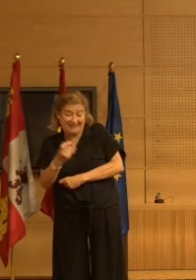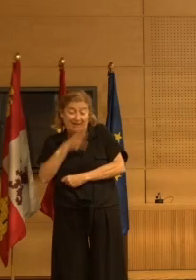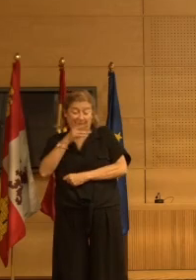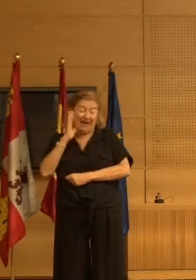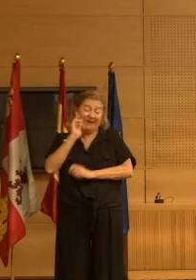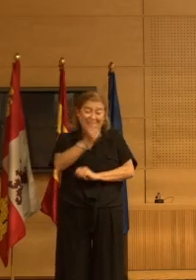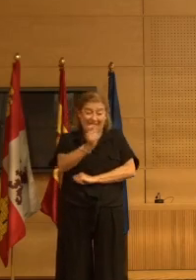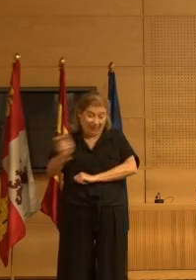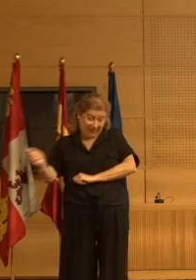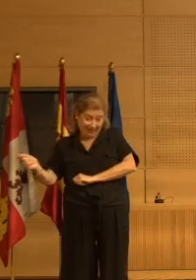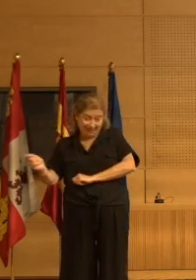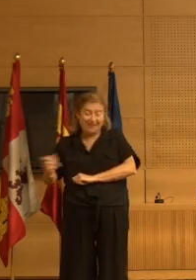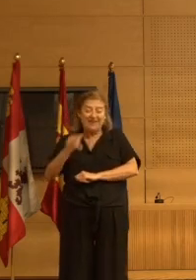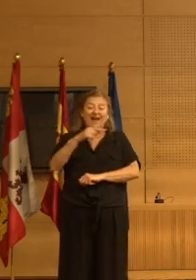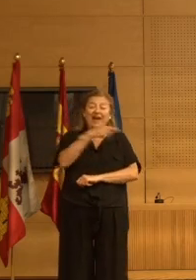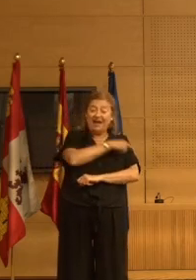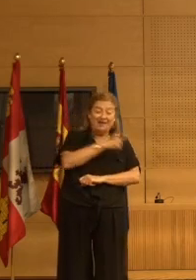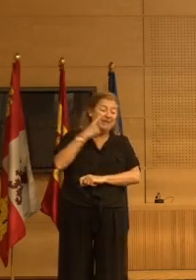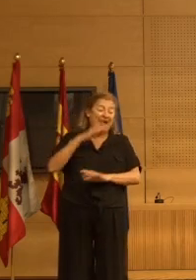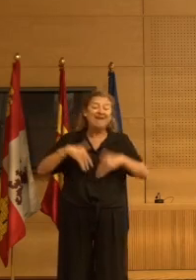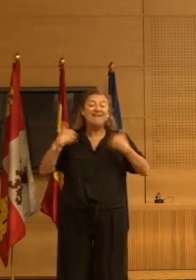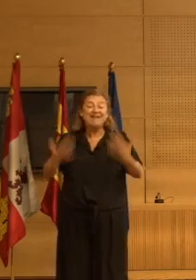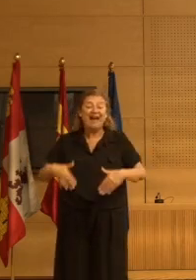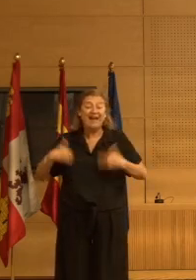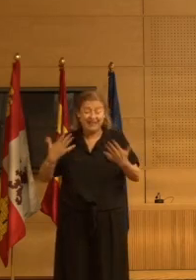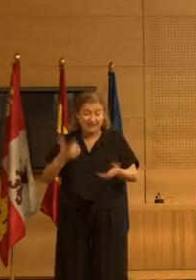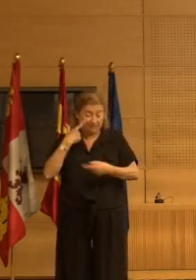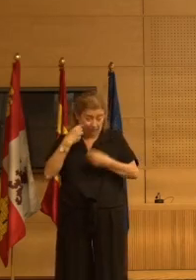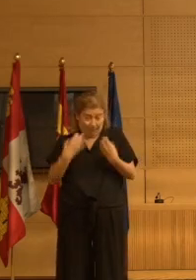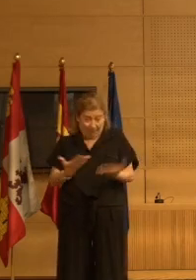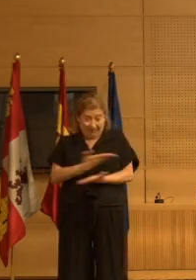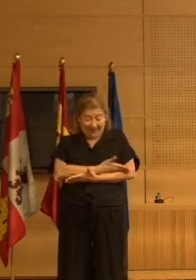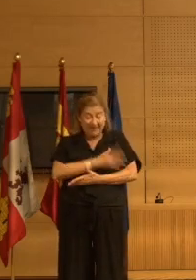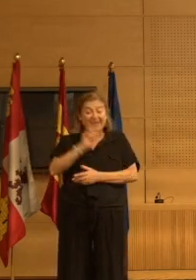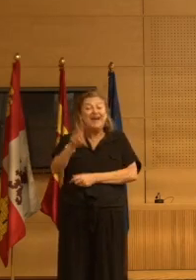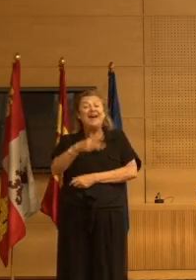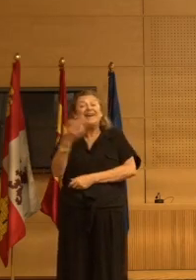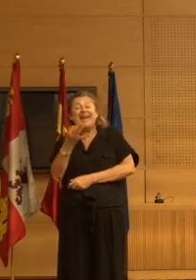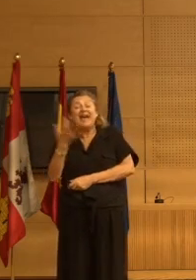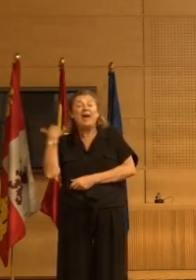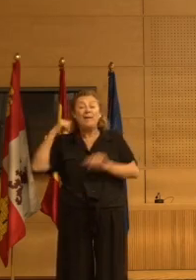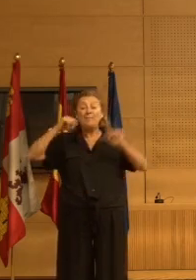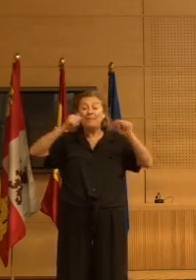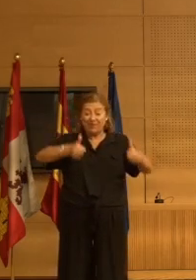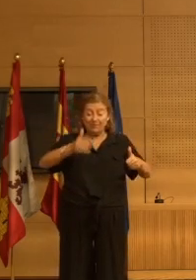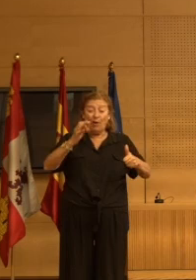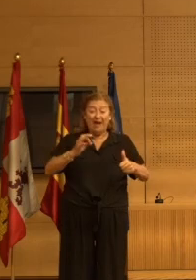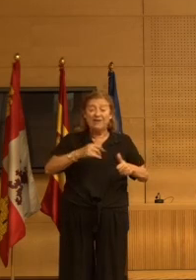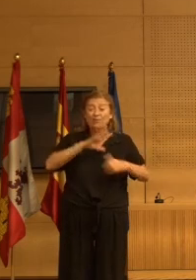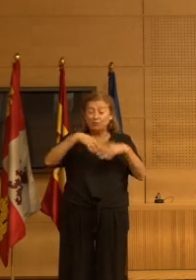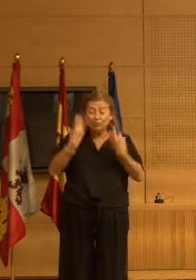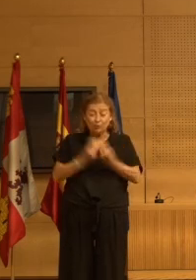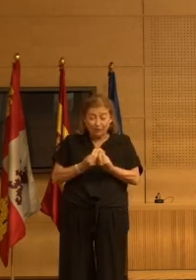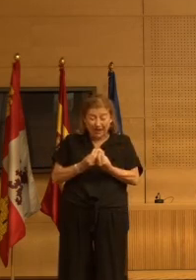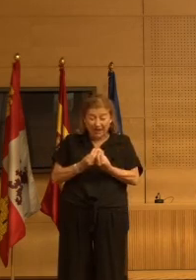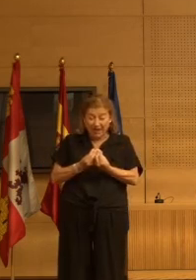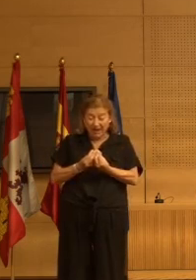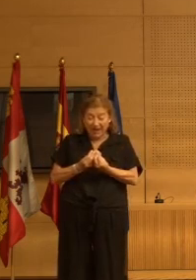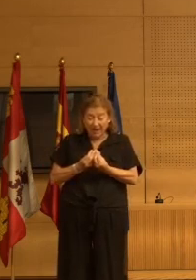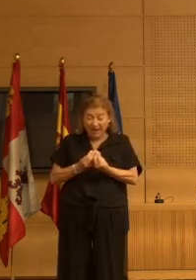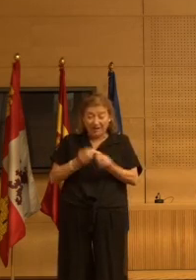las residencias y aquí tenemos las caídas pues bien resulta que al principio teníamos un total de